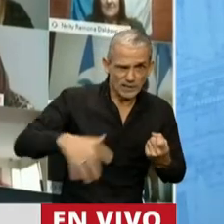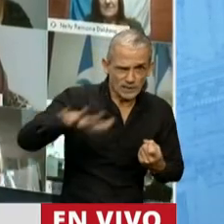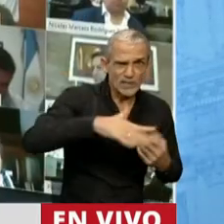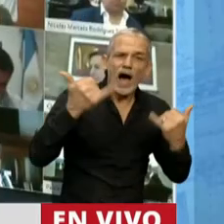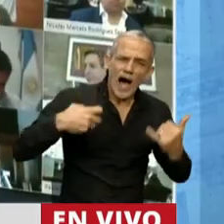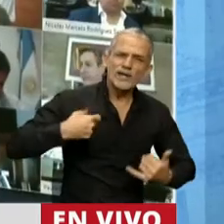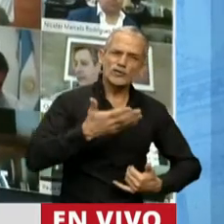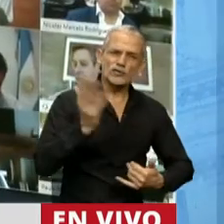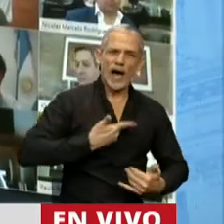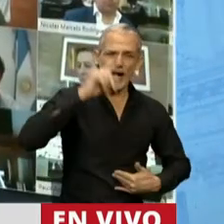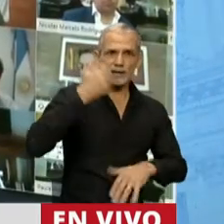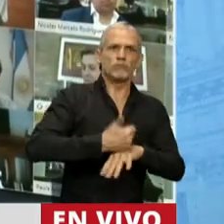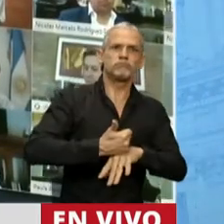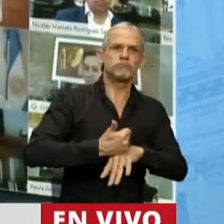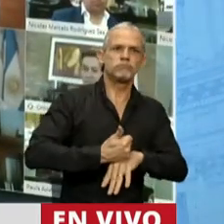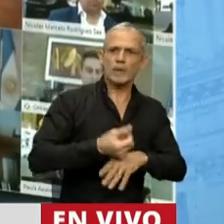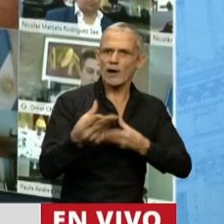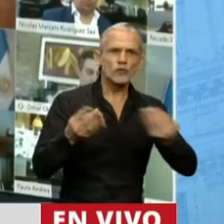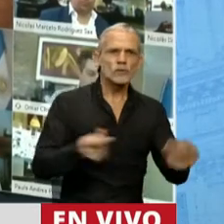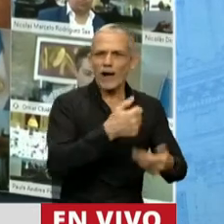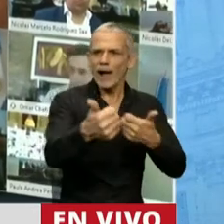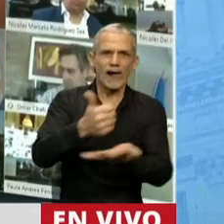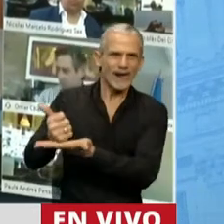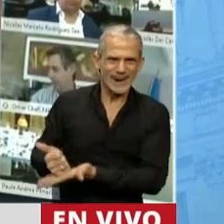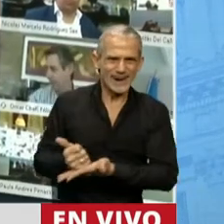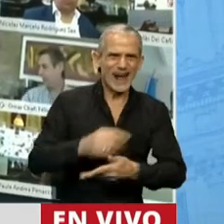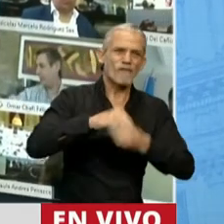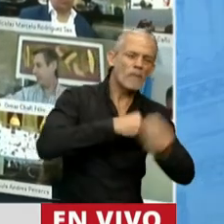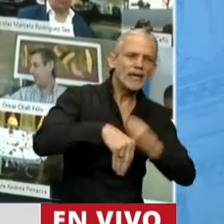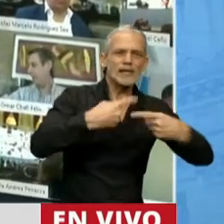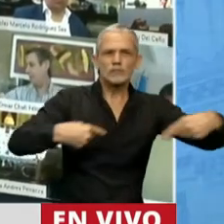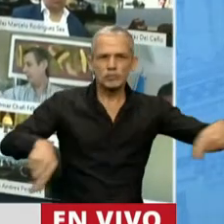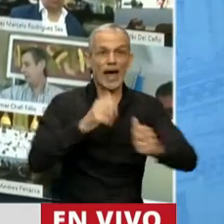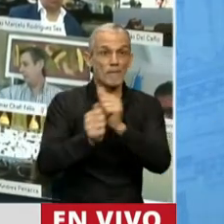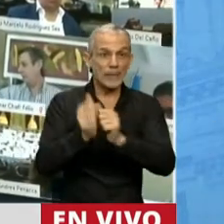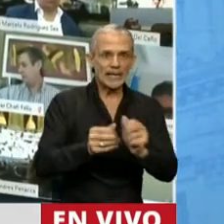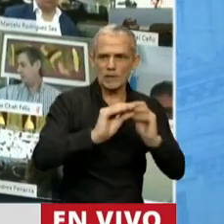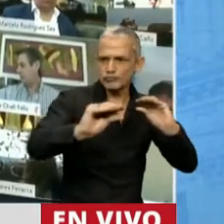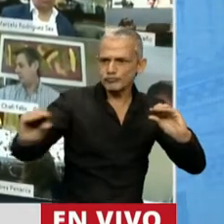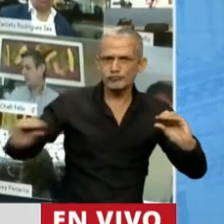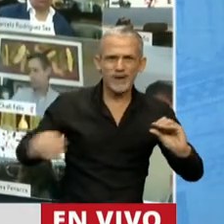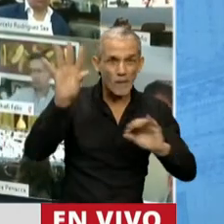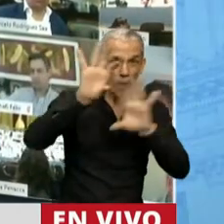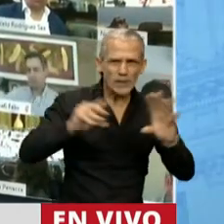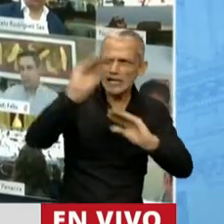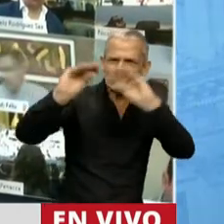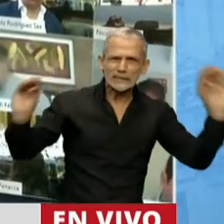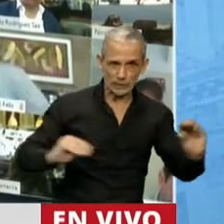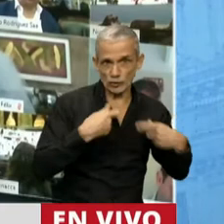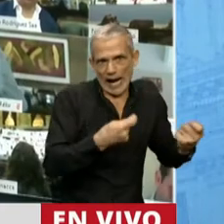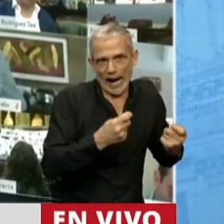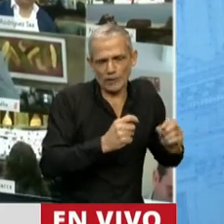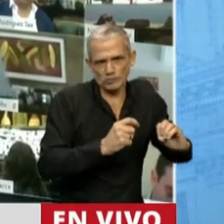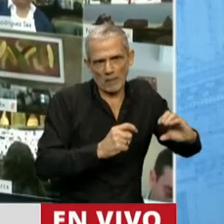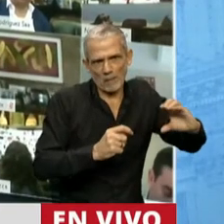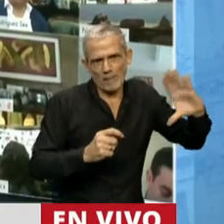de un Estado presente asistiendo a familias, a empresas y a provincias. Por lo